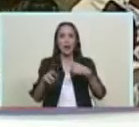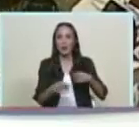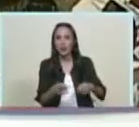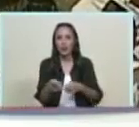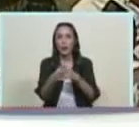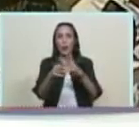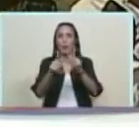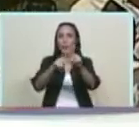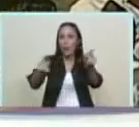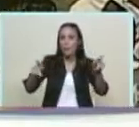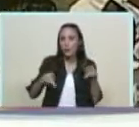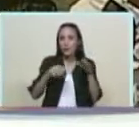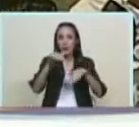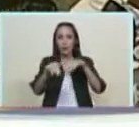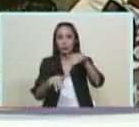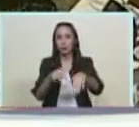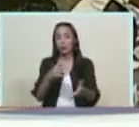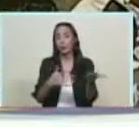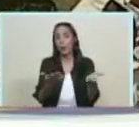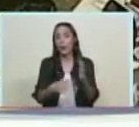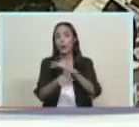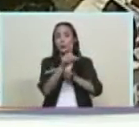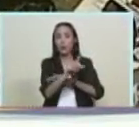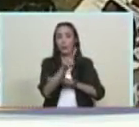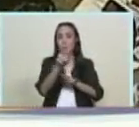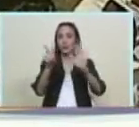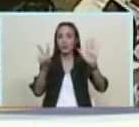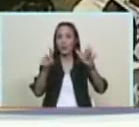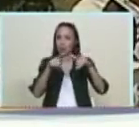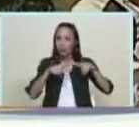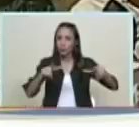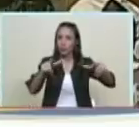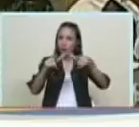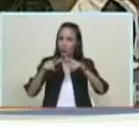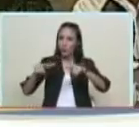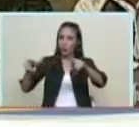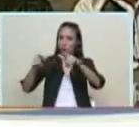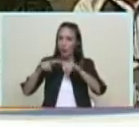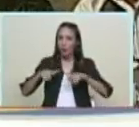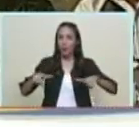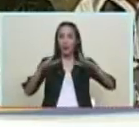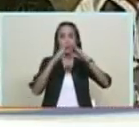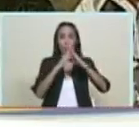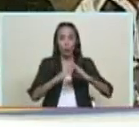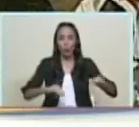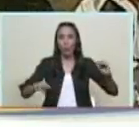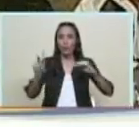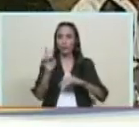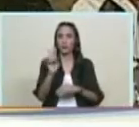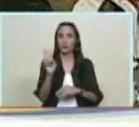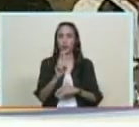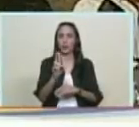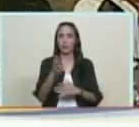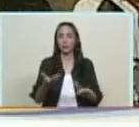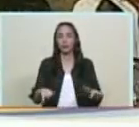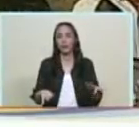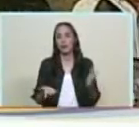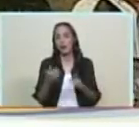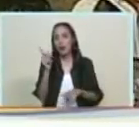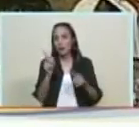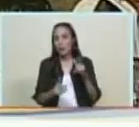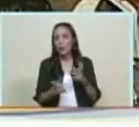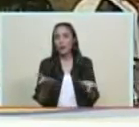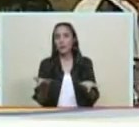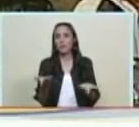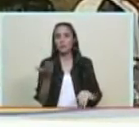en 127 espacios a lo largo y ancho del territorio donde le vamos a prestar la seguridad integral también vamos a